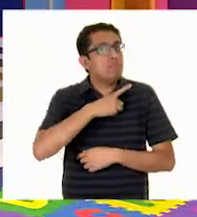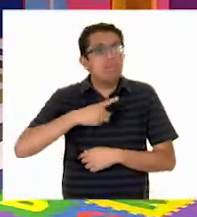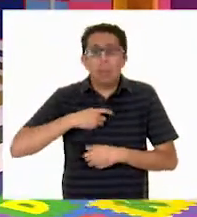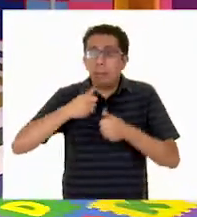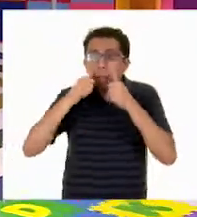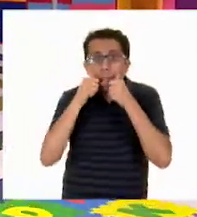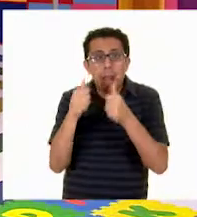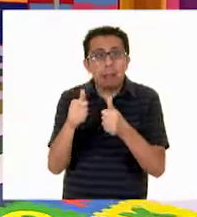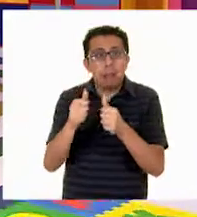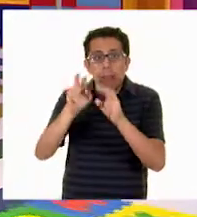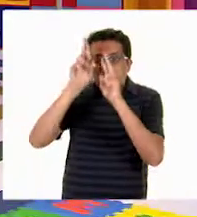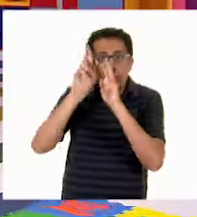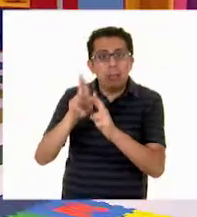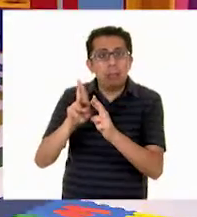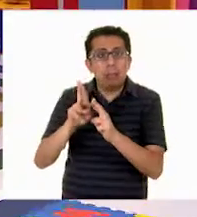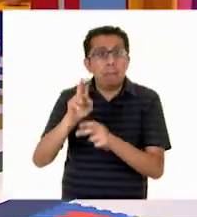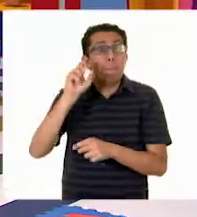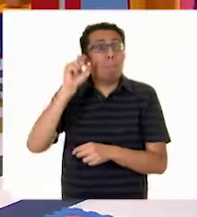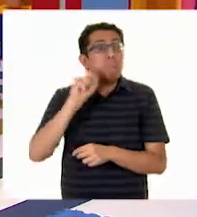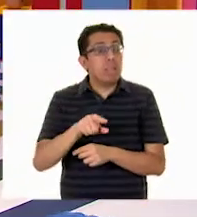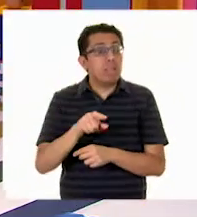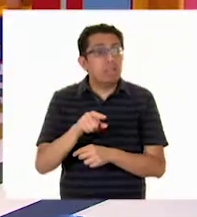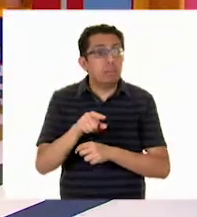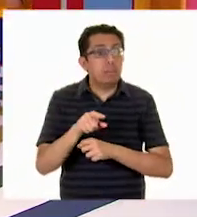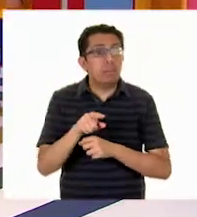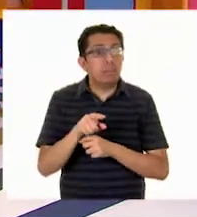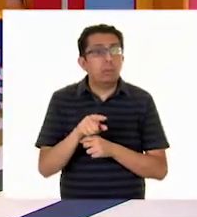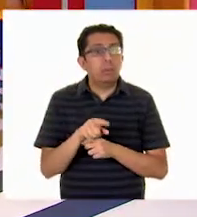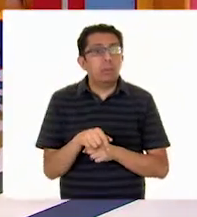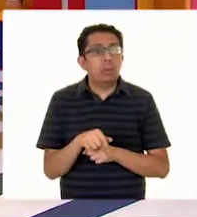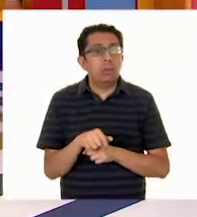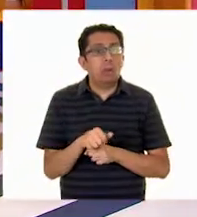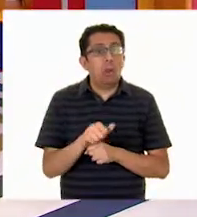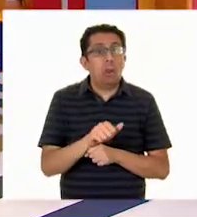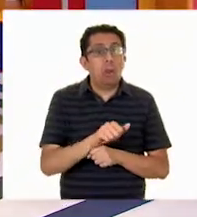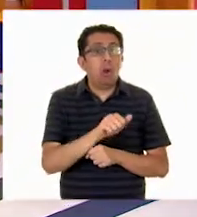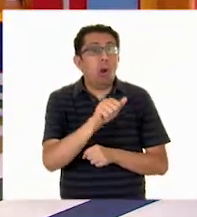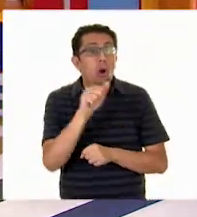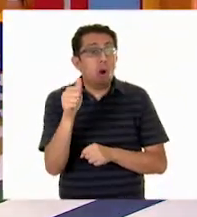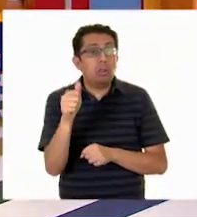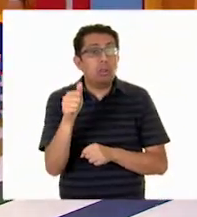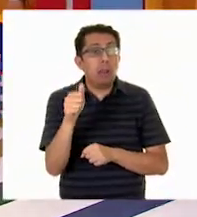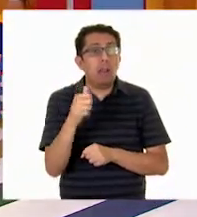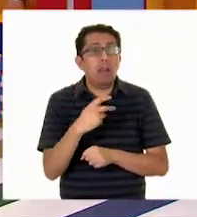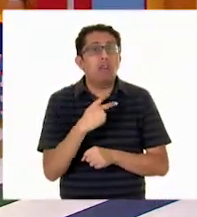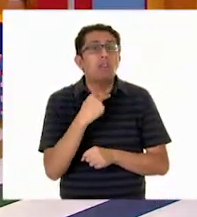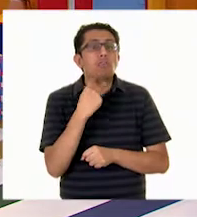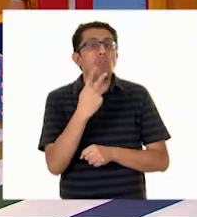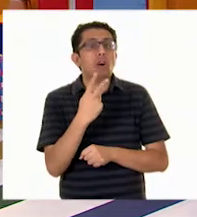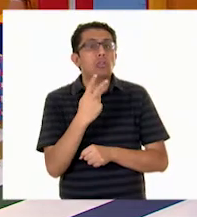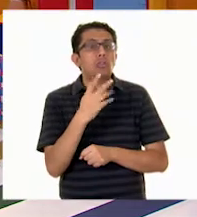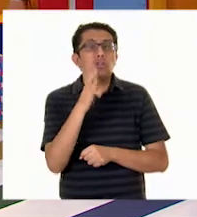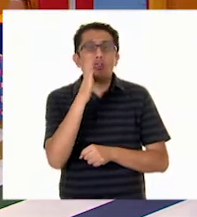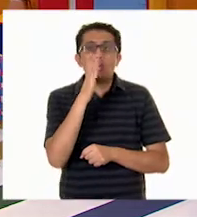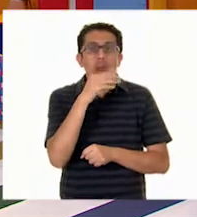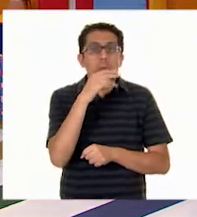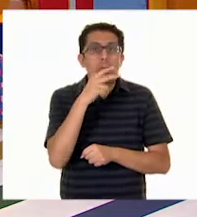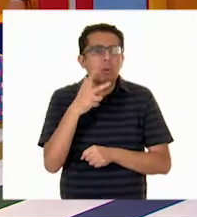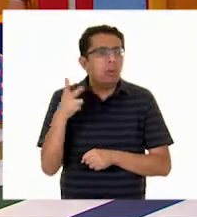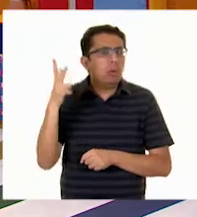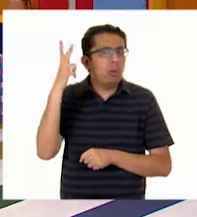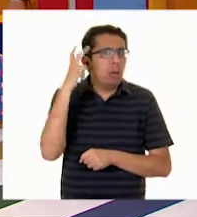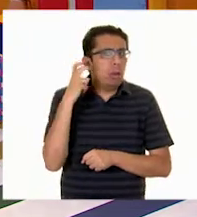voces, incluso aquellas, fíjate bien, que no son escuchadas a través de nuestro oído, del